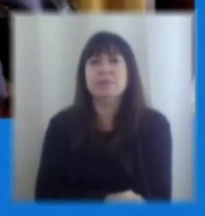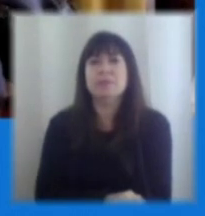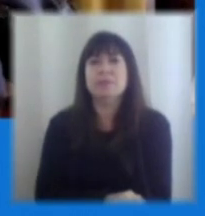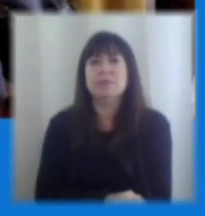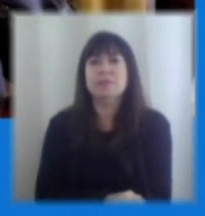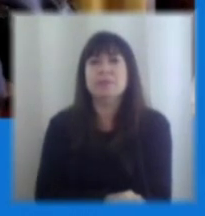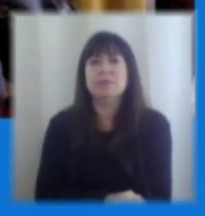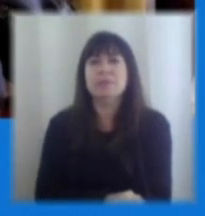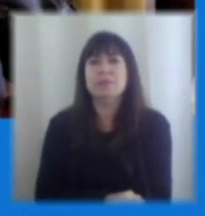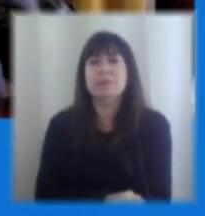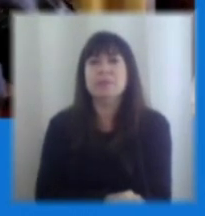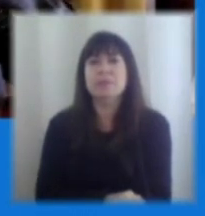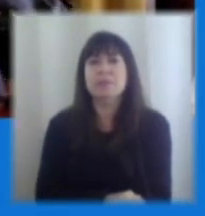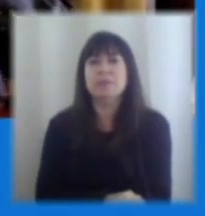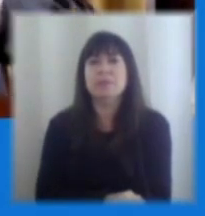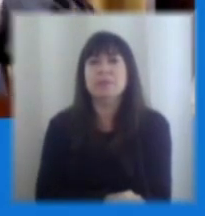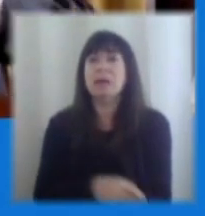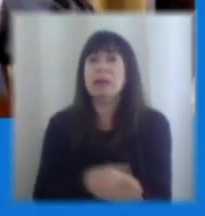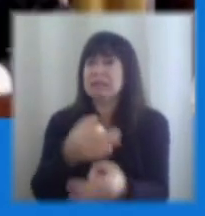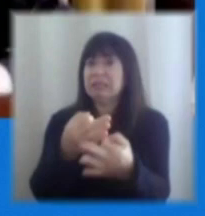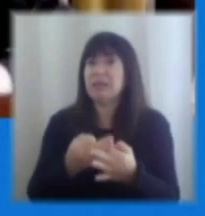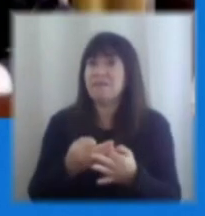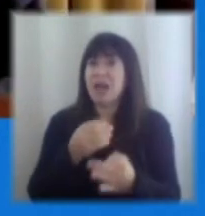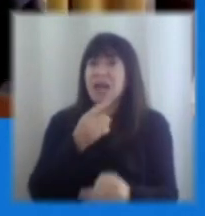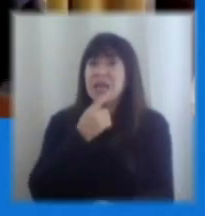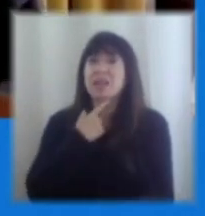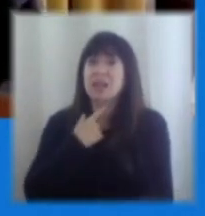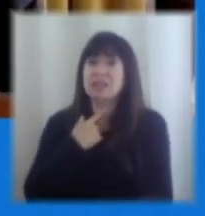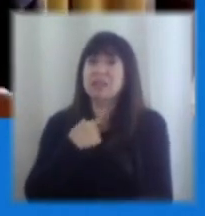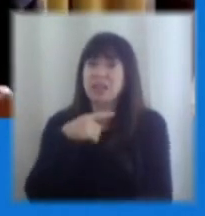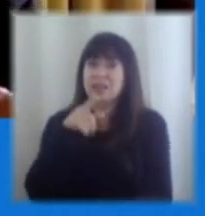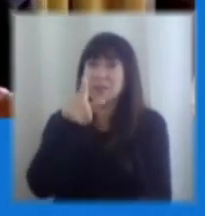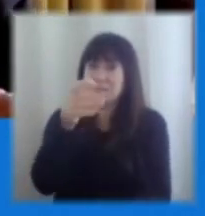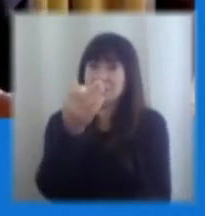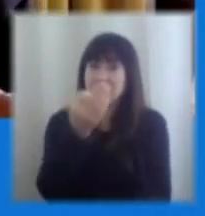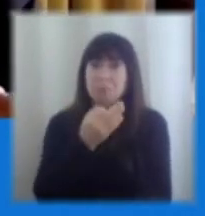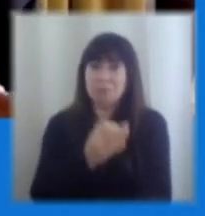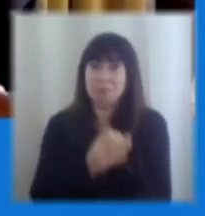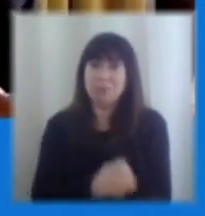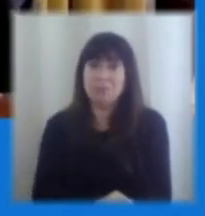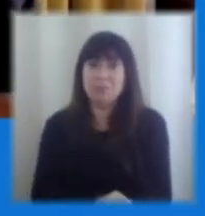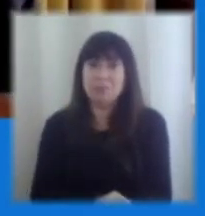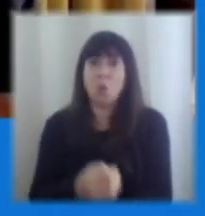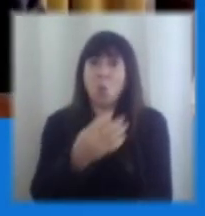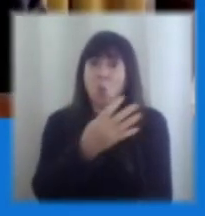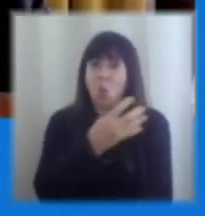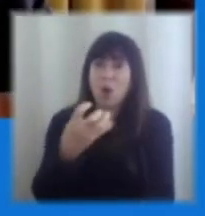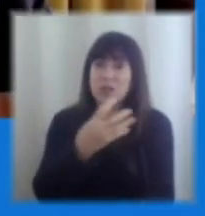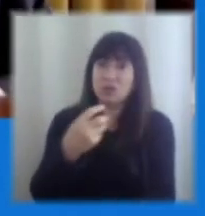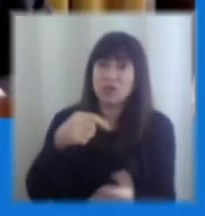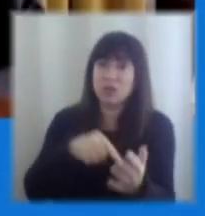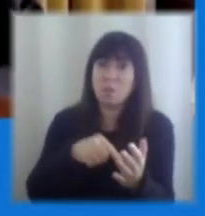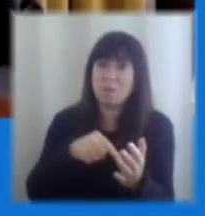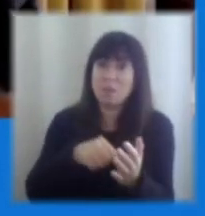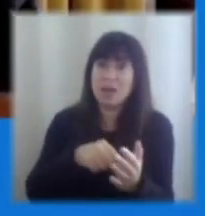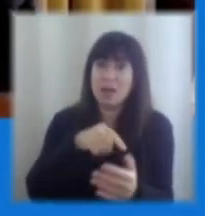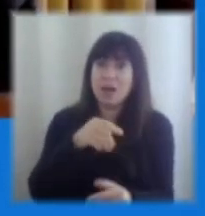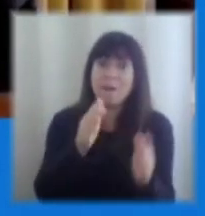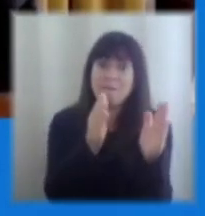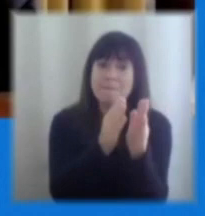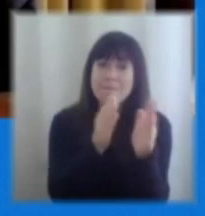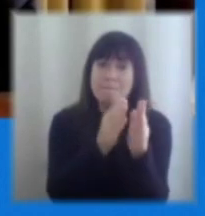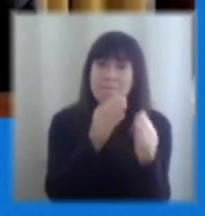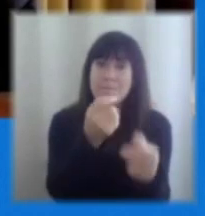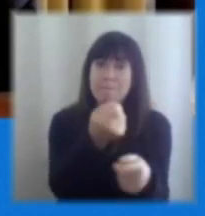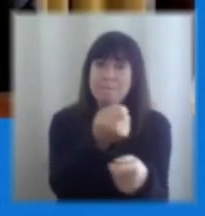es una cifra interesante es la que usted menciona ministro que 400.000 pymes vendan todos los meses y